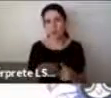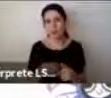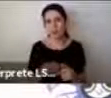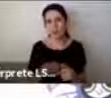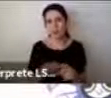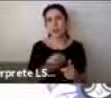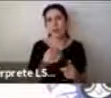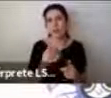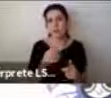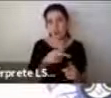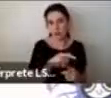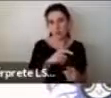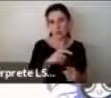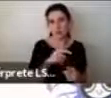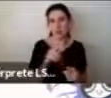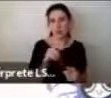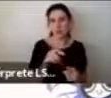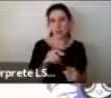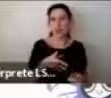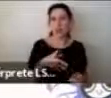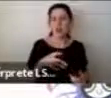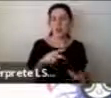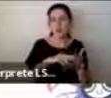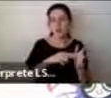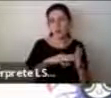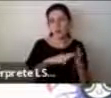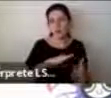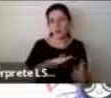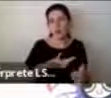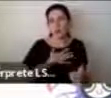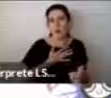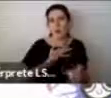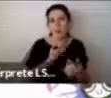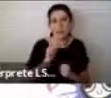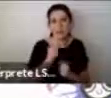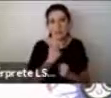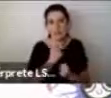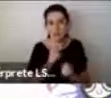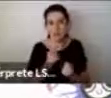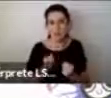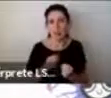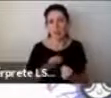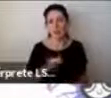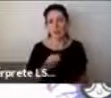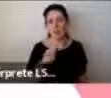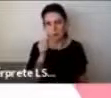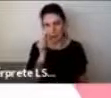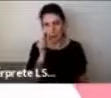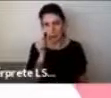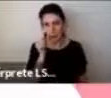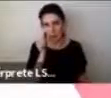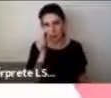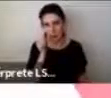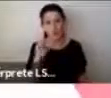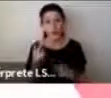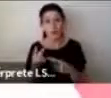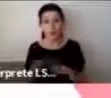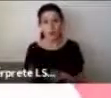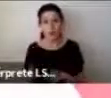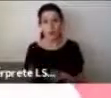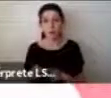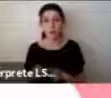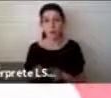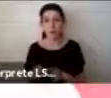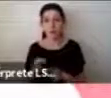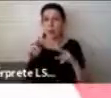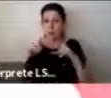emocionales estrés ansiedad debido a esta dificultad por otro lado este otro